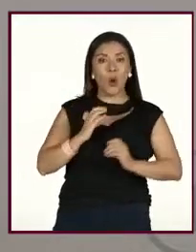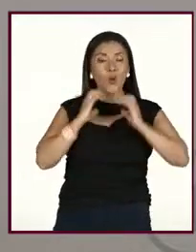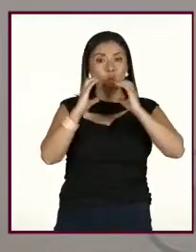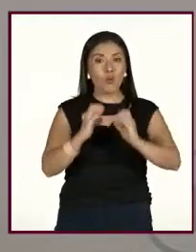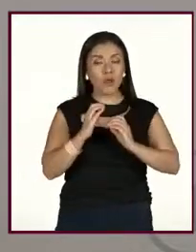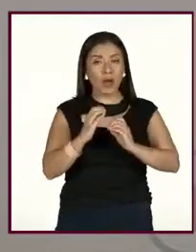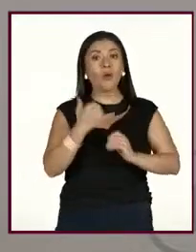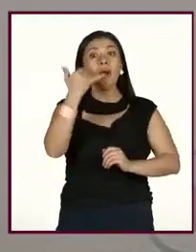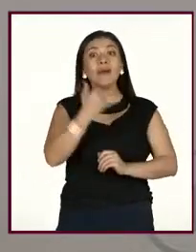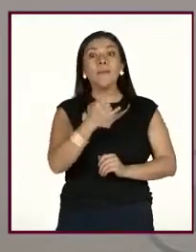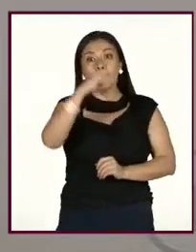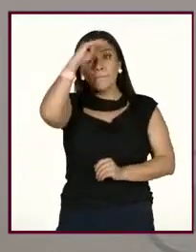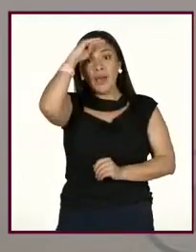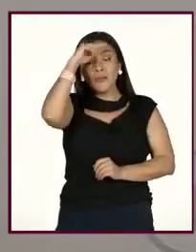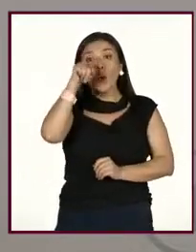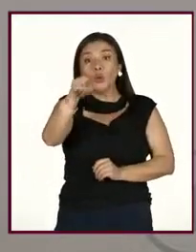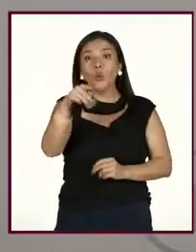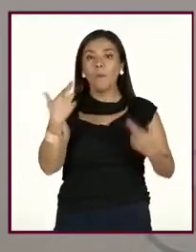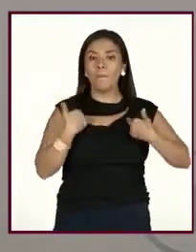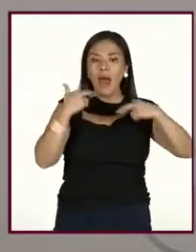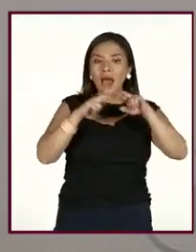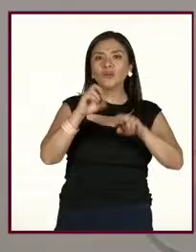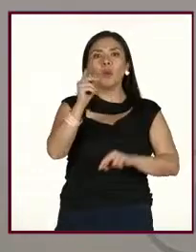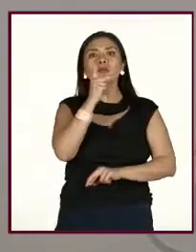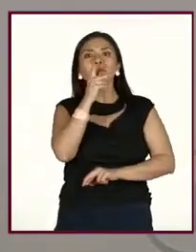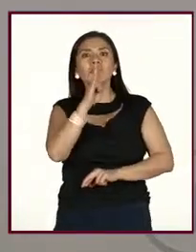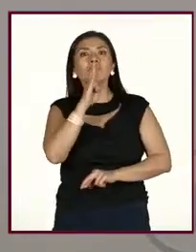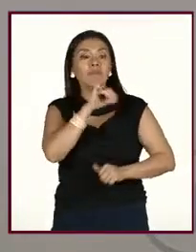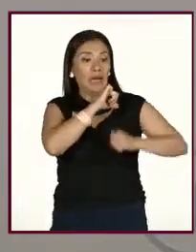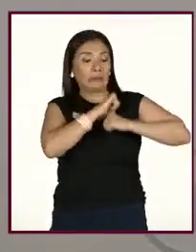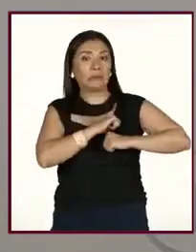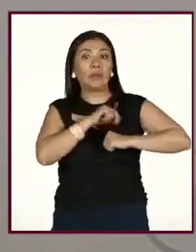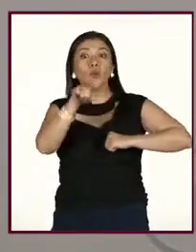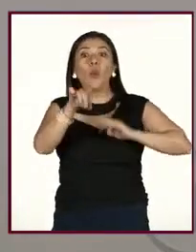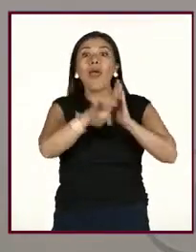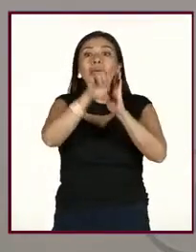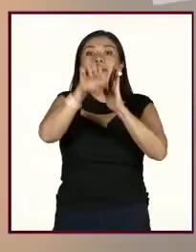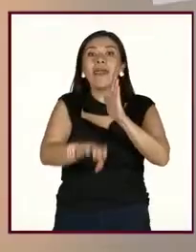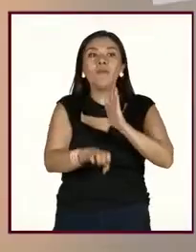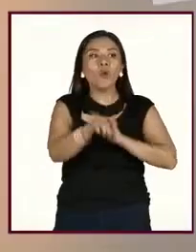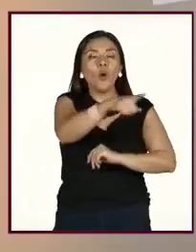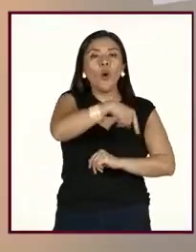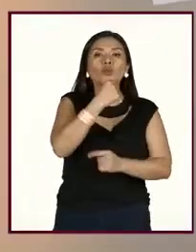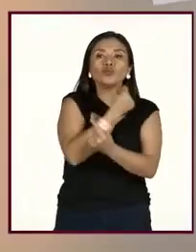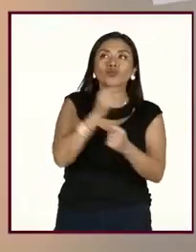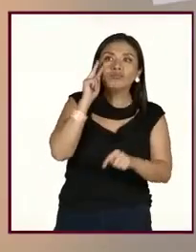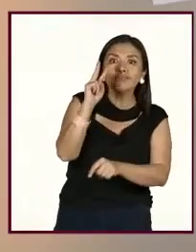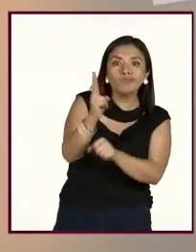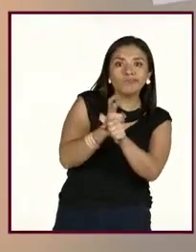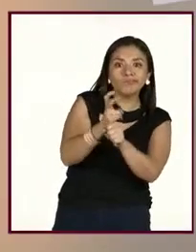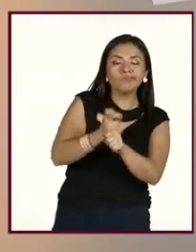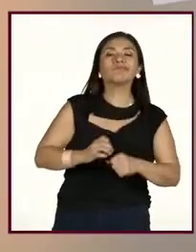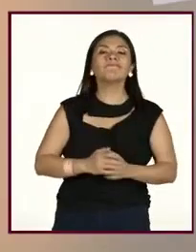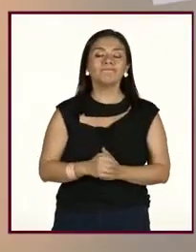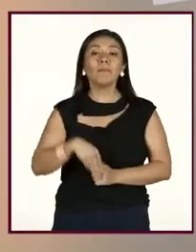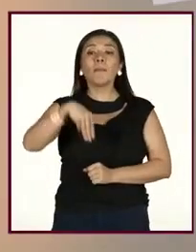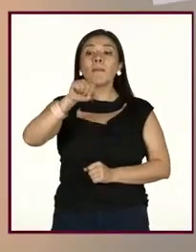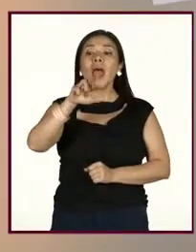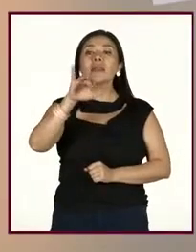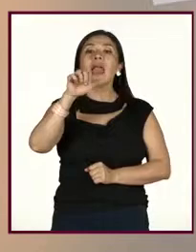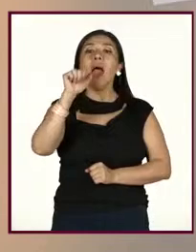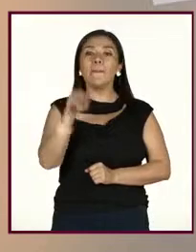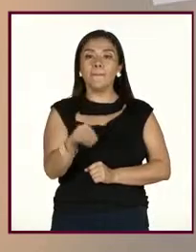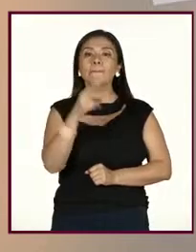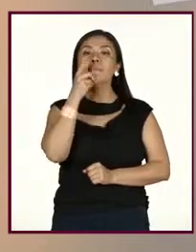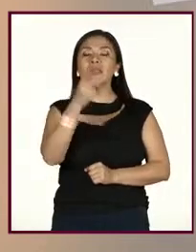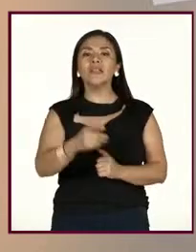pensemos que como docentes, como padres de familias, pues, estamos siendo un ejemplo. Muchas gracias. Entonces, Mariam Laura